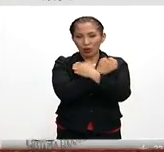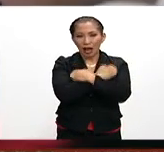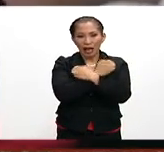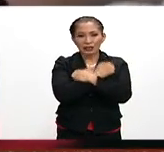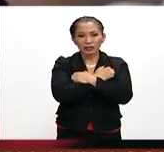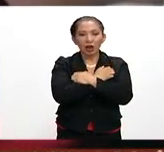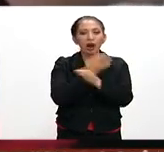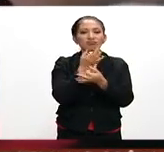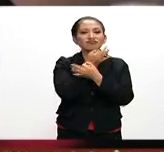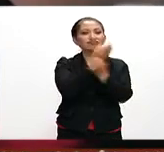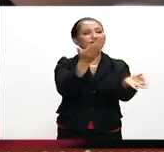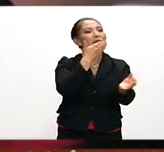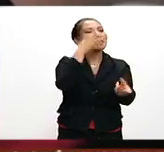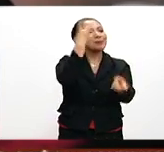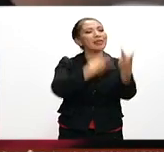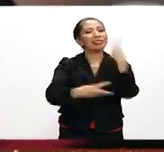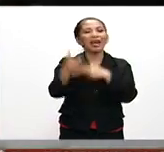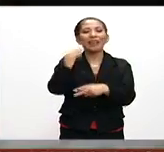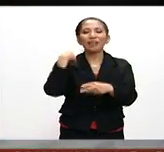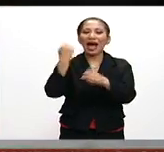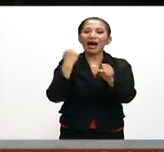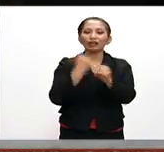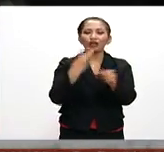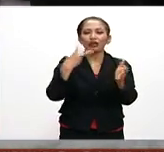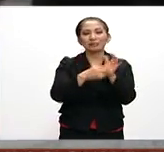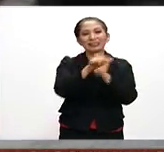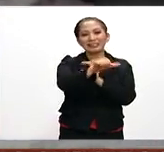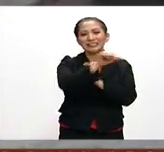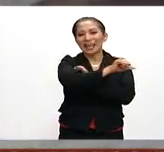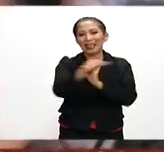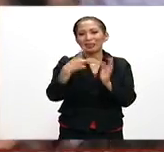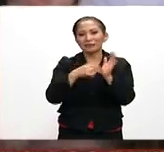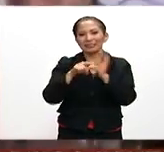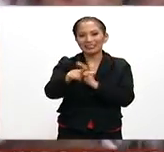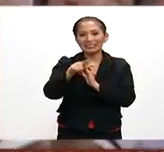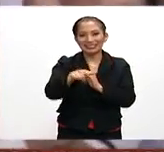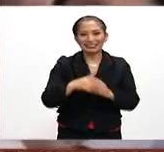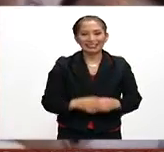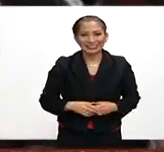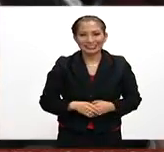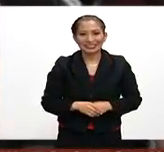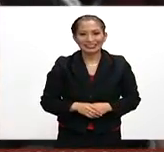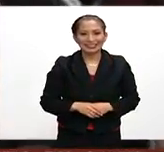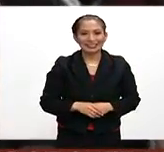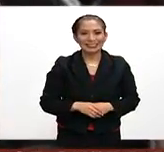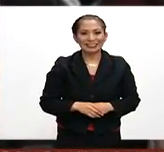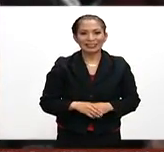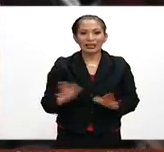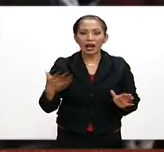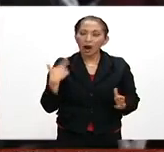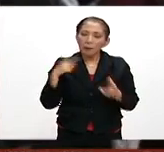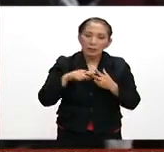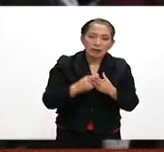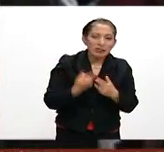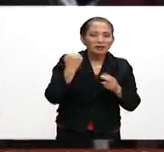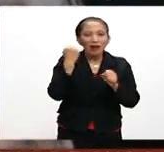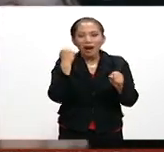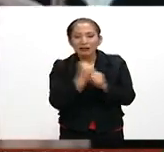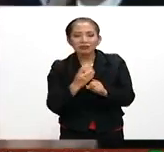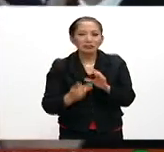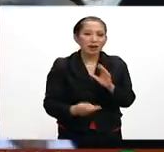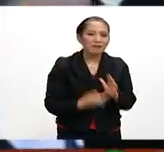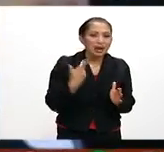Pública da la bienvenida al ciclo escolar 2016-2017. Empiezan otra vez un ciclo escolar.